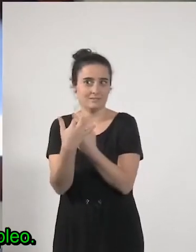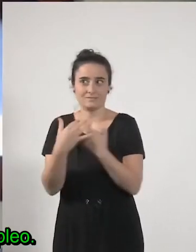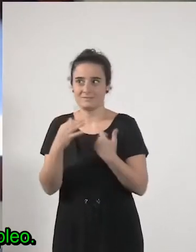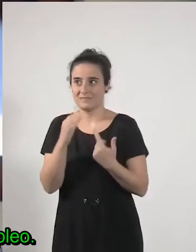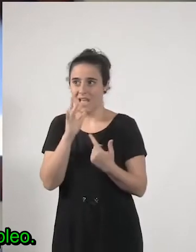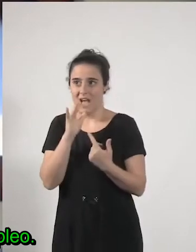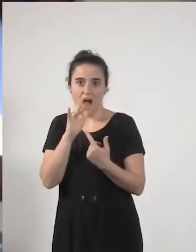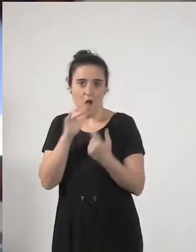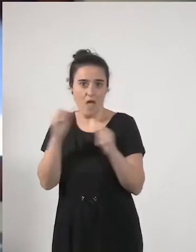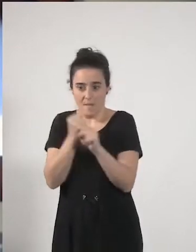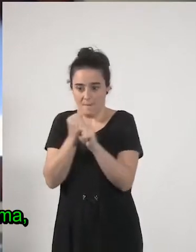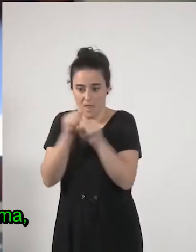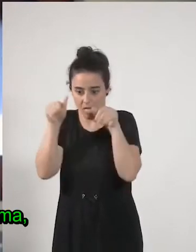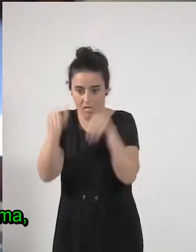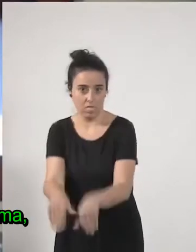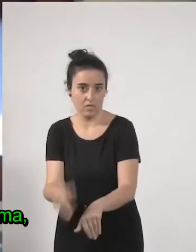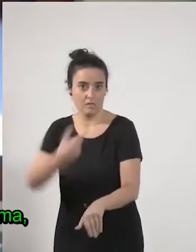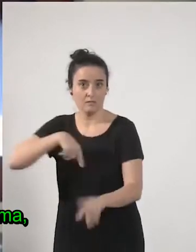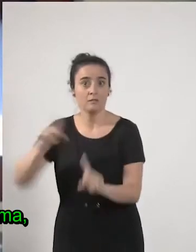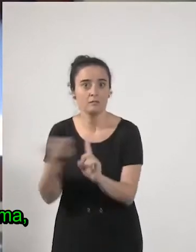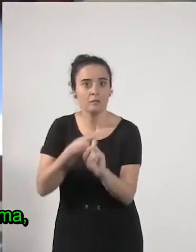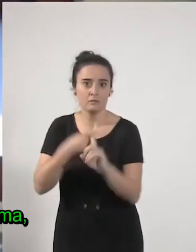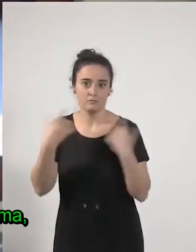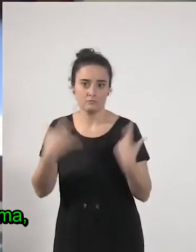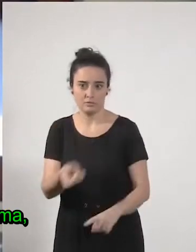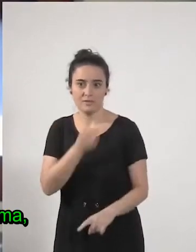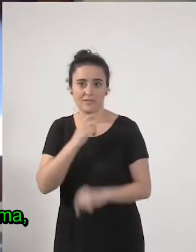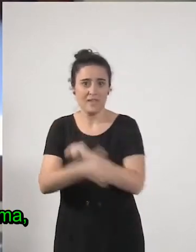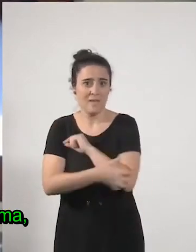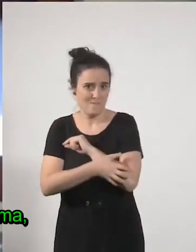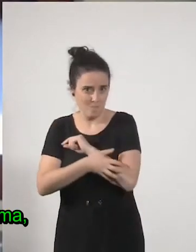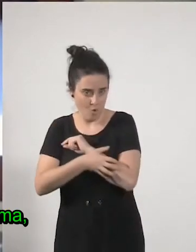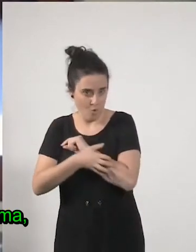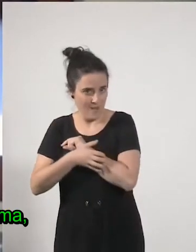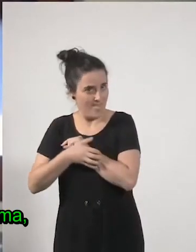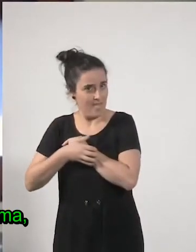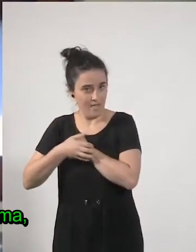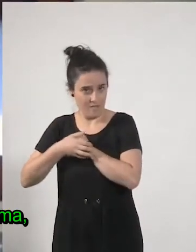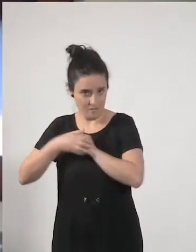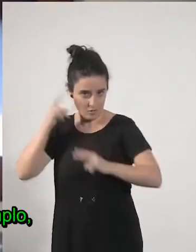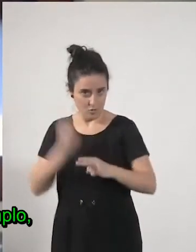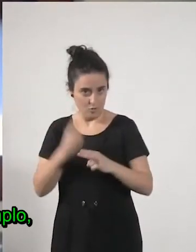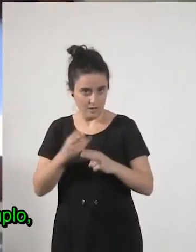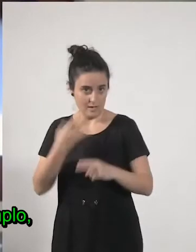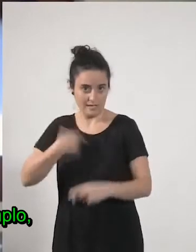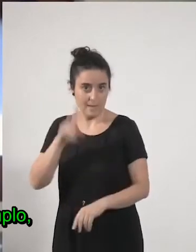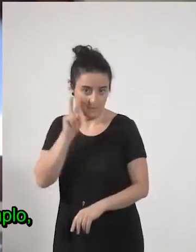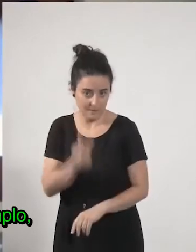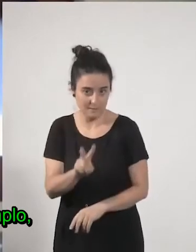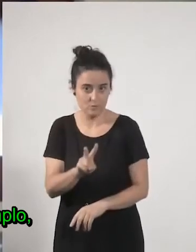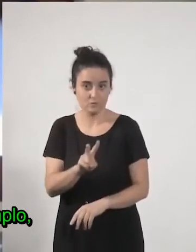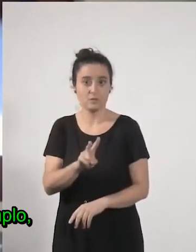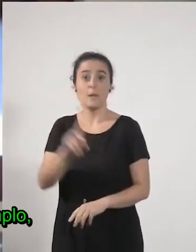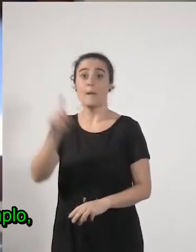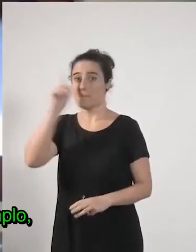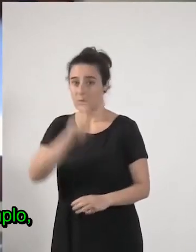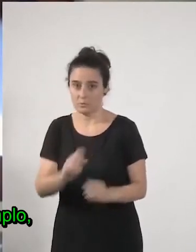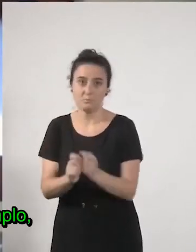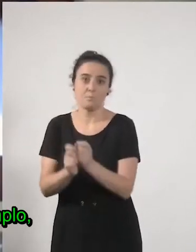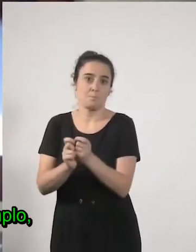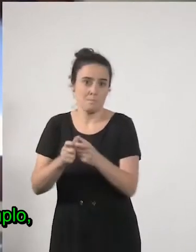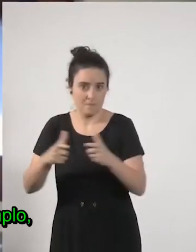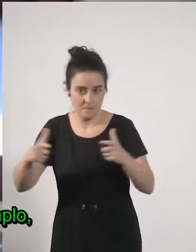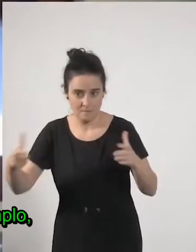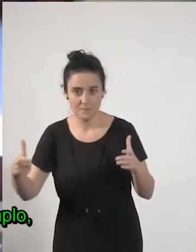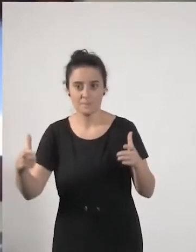derrumbe del empleo o sea pobreza pero pobreza extrema que ya la estamos viendo aumento de la prostitución por ejemplo